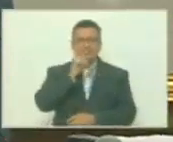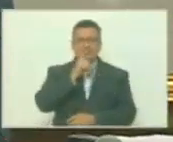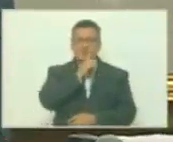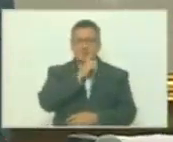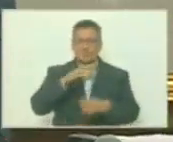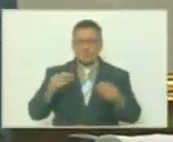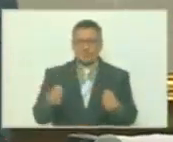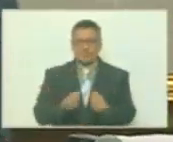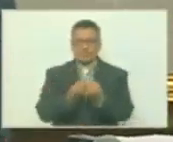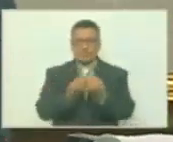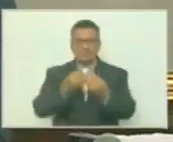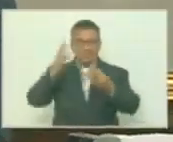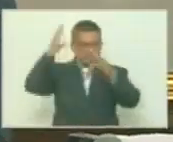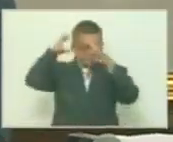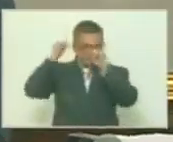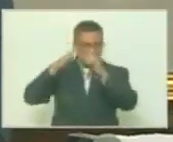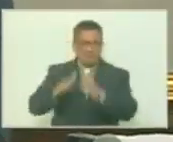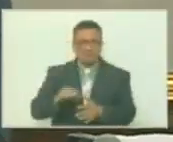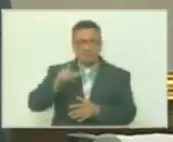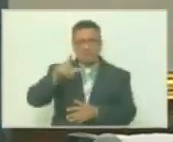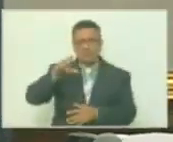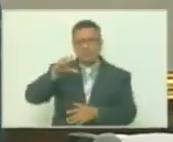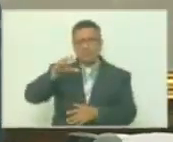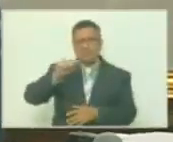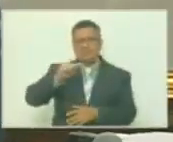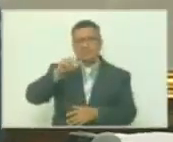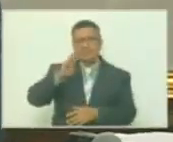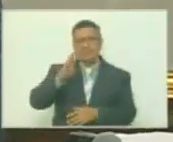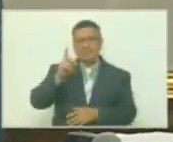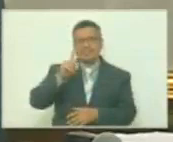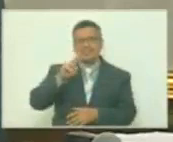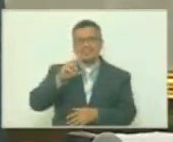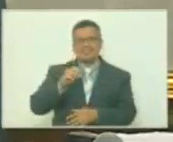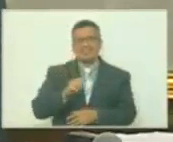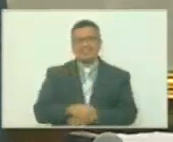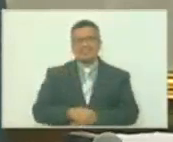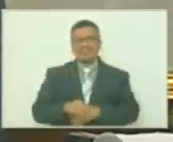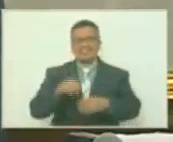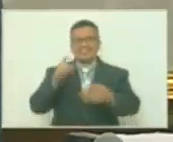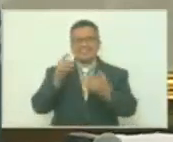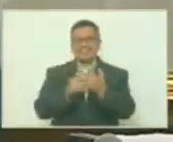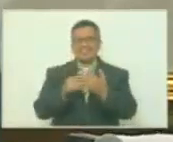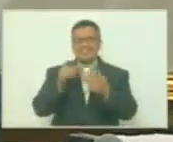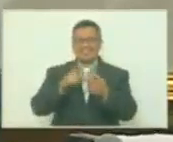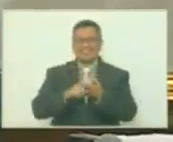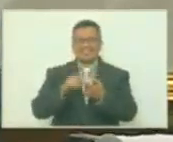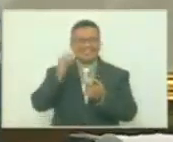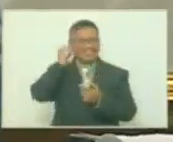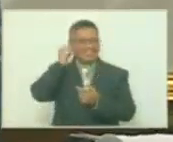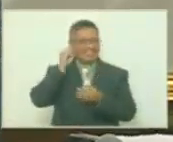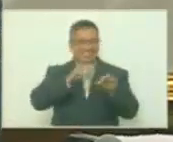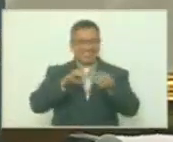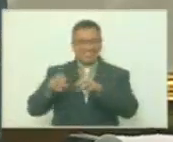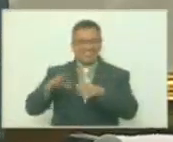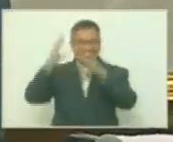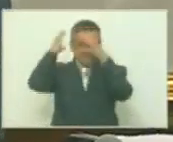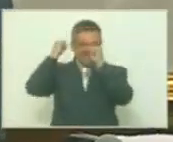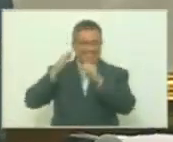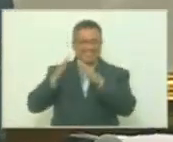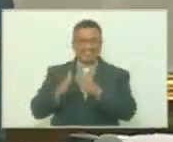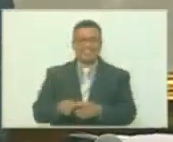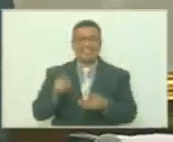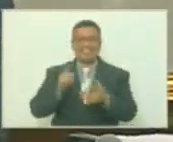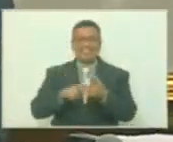para acompañar al embajador Laborde por favor al embajador Laborde su señora esposa y al secretario de la embajada de la Argentina